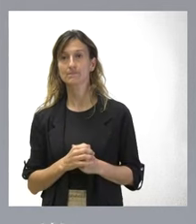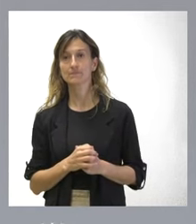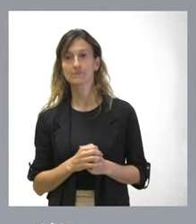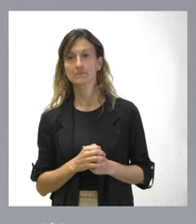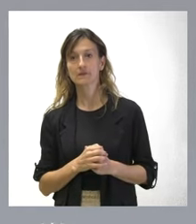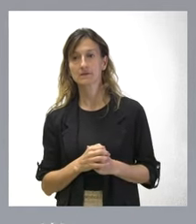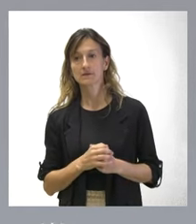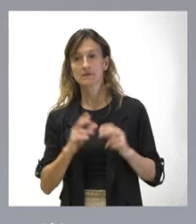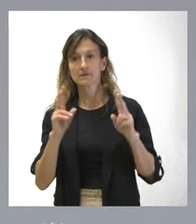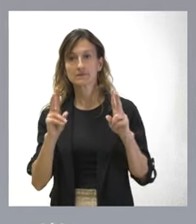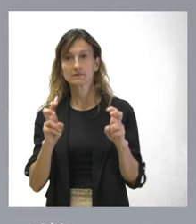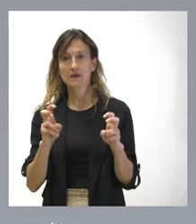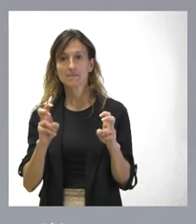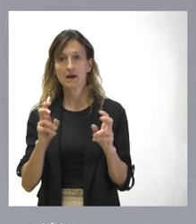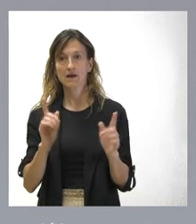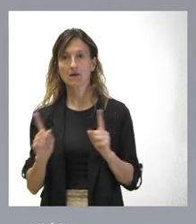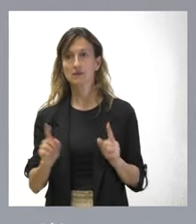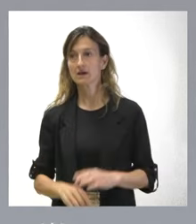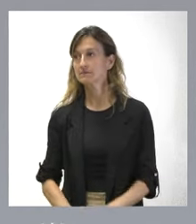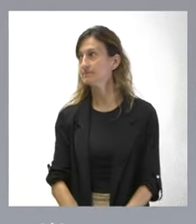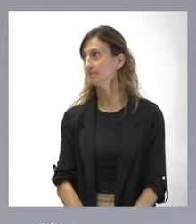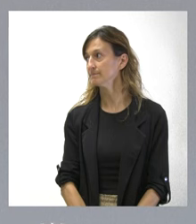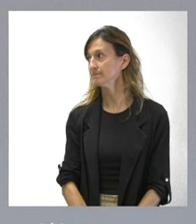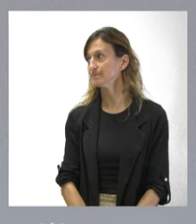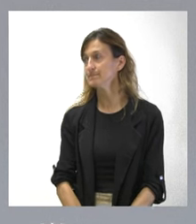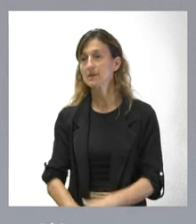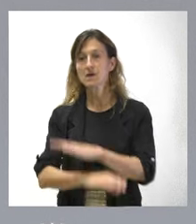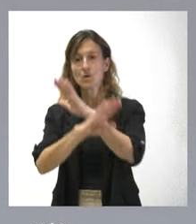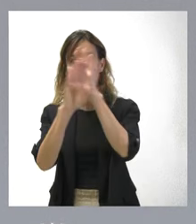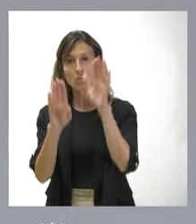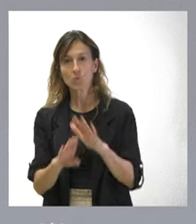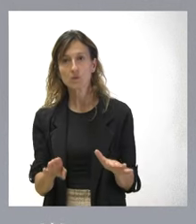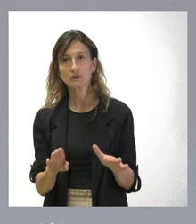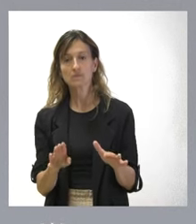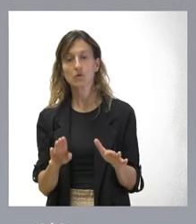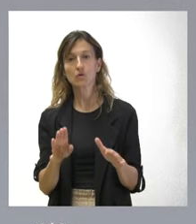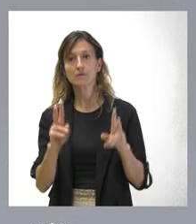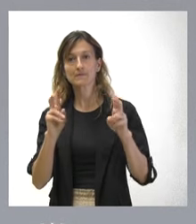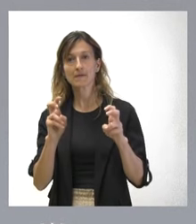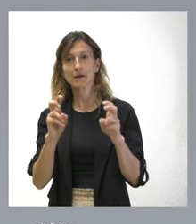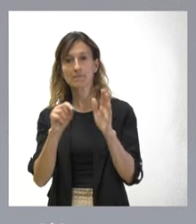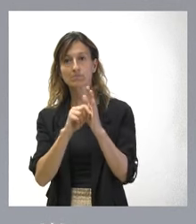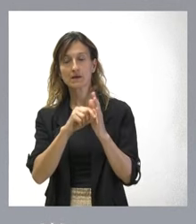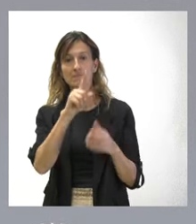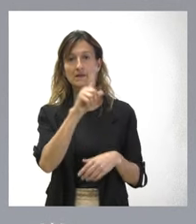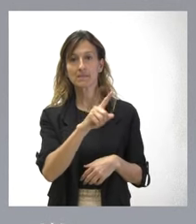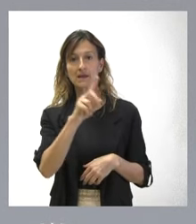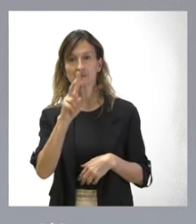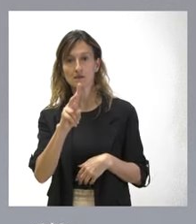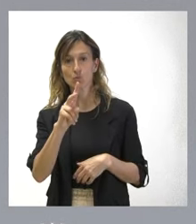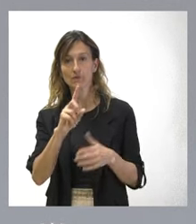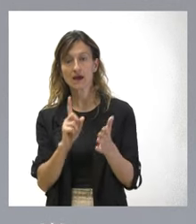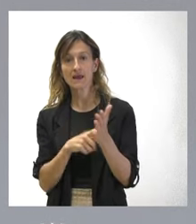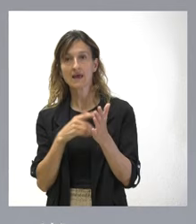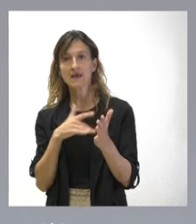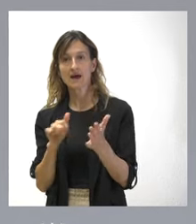medida cautelar. Y por último se impugnan las disposiciones finales primera y segunda de la ley de amnistía.